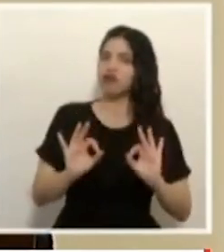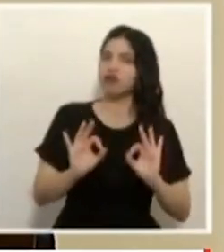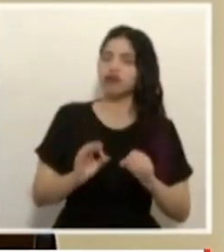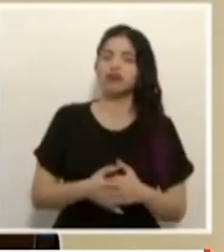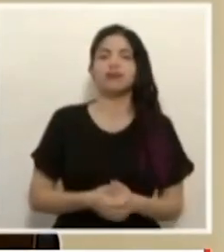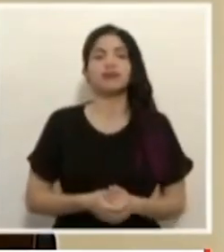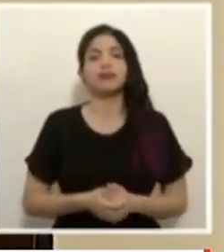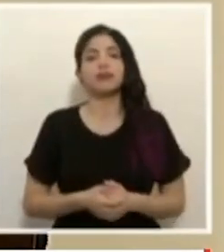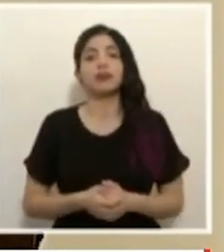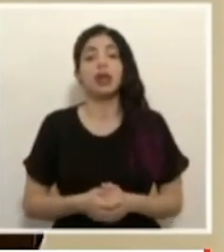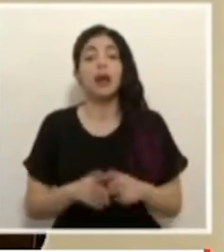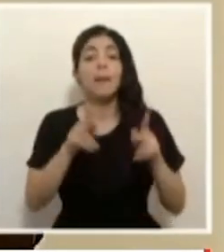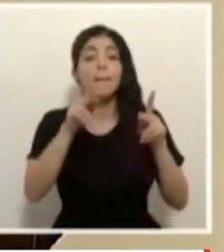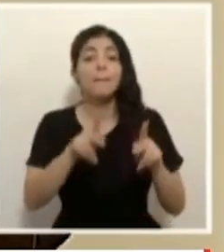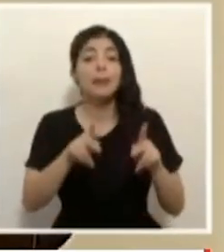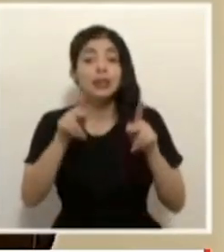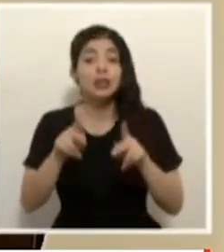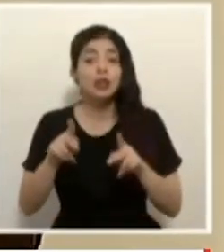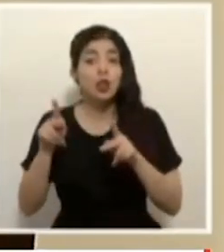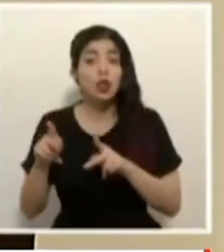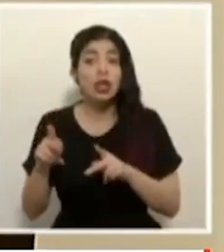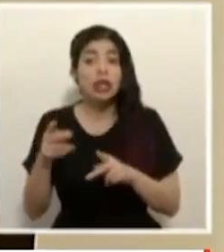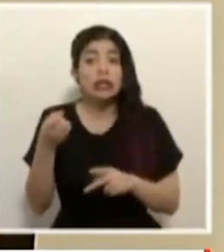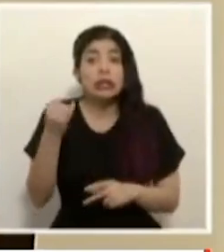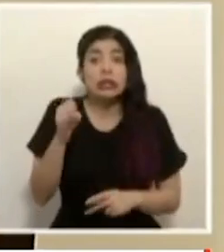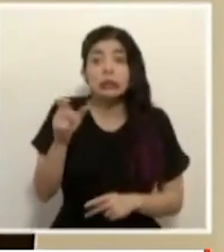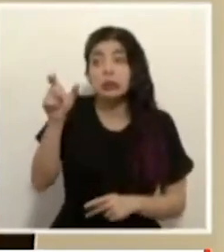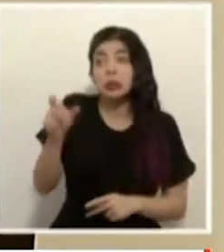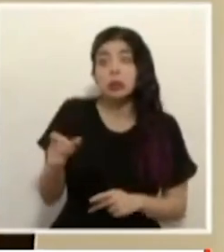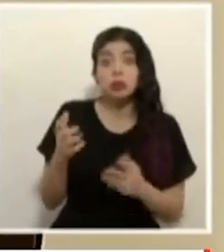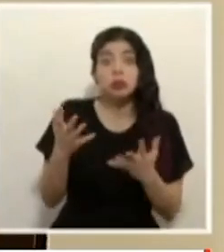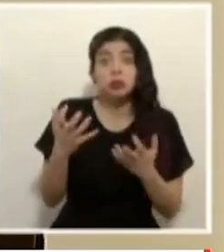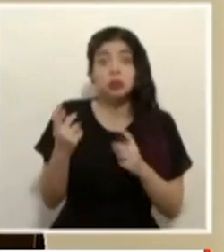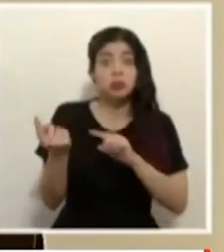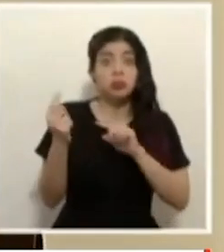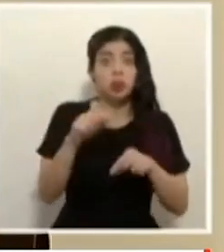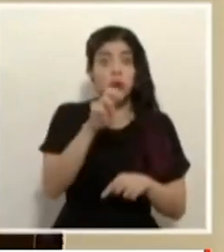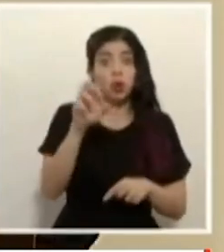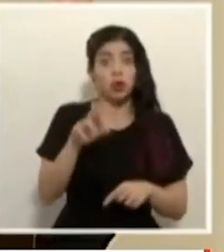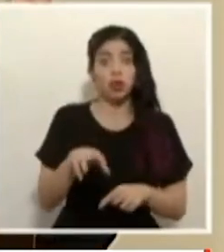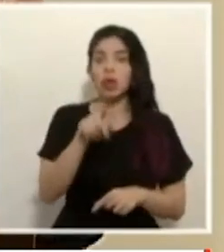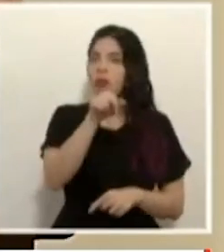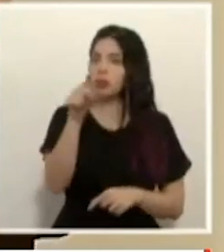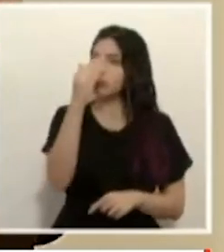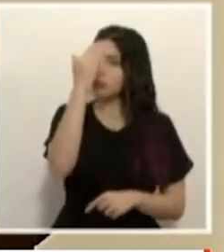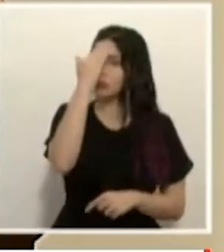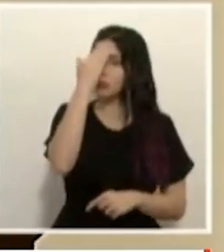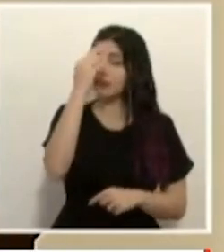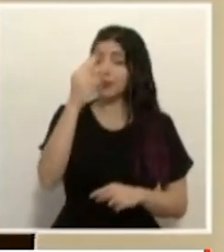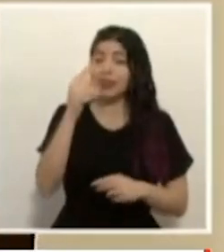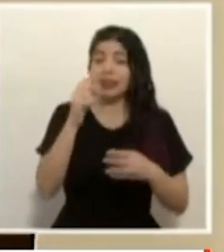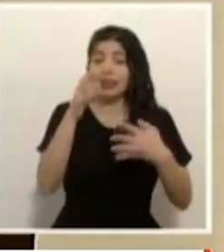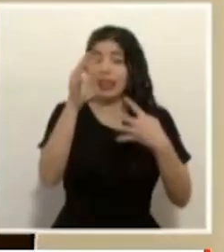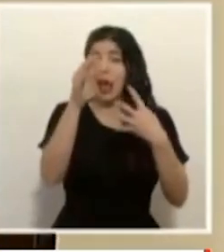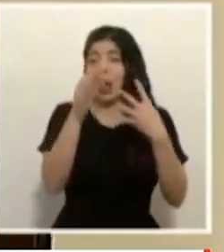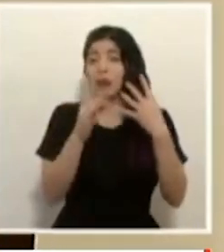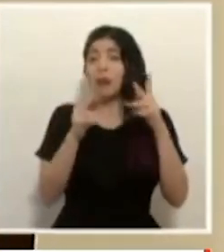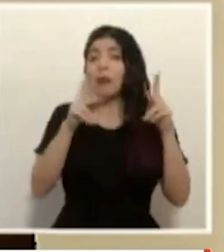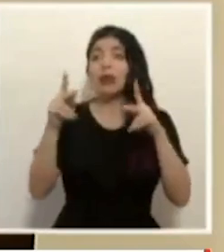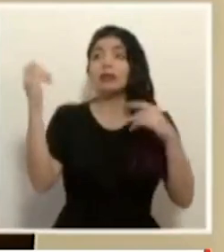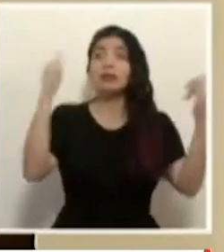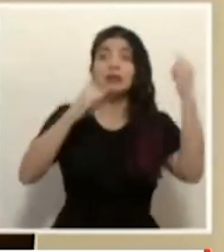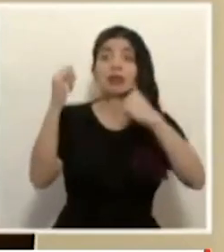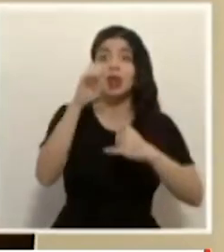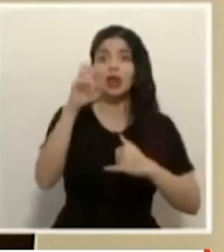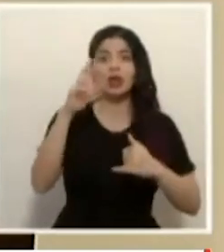Las personas que decidan venir a Costa Rica, y hay que estar muy conscientes de que el universo de posibles viajeros a Costa Rica está